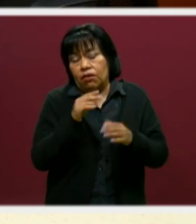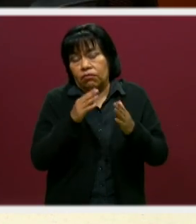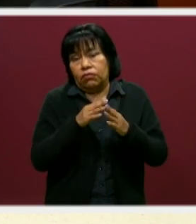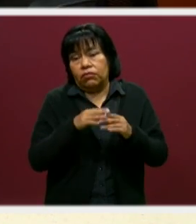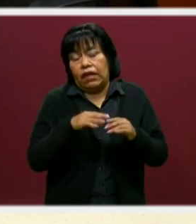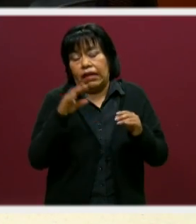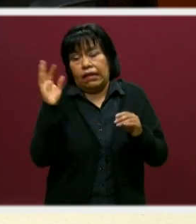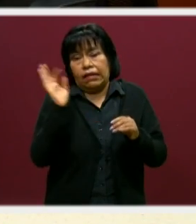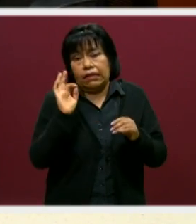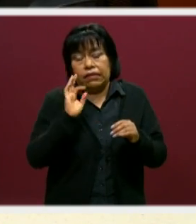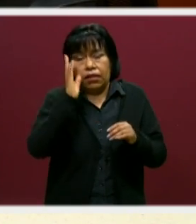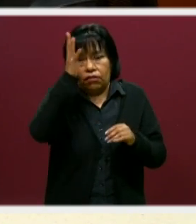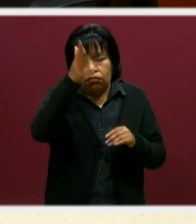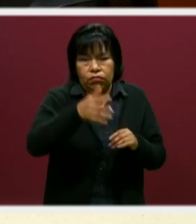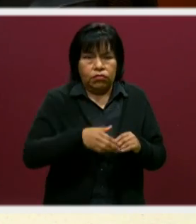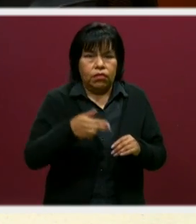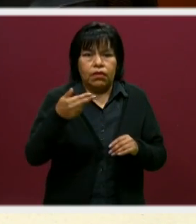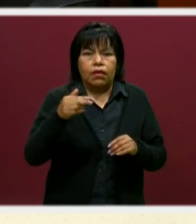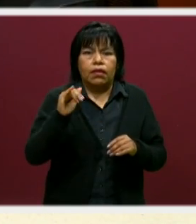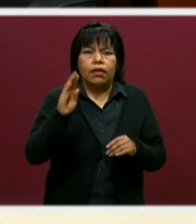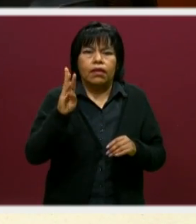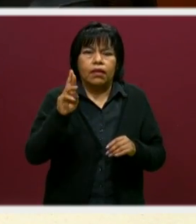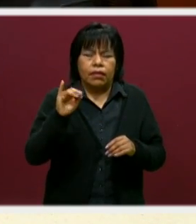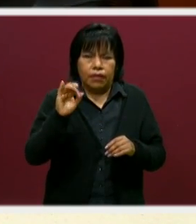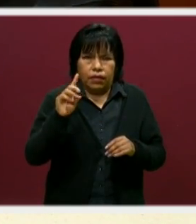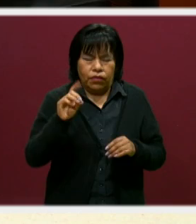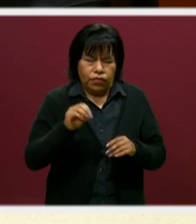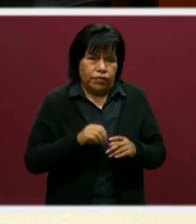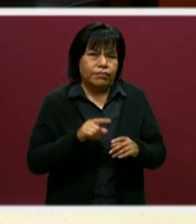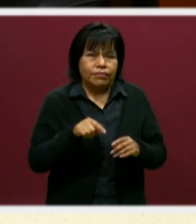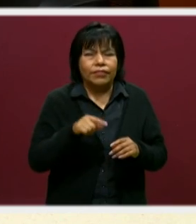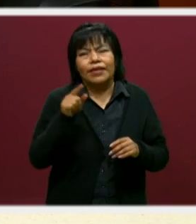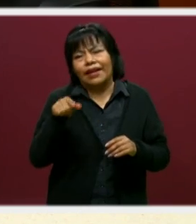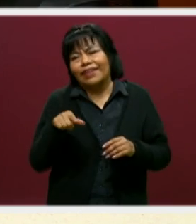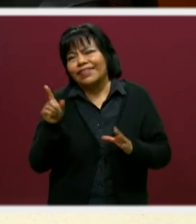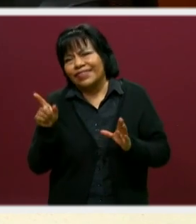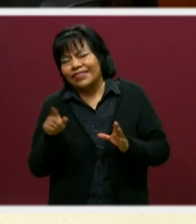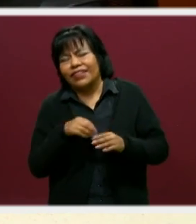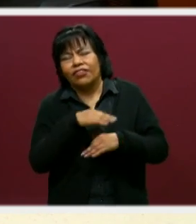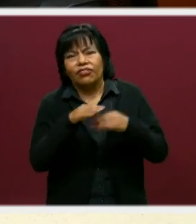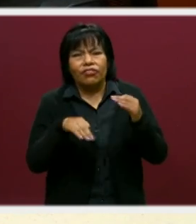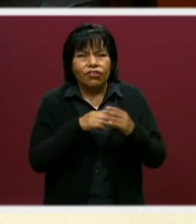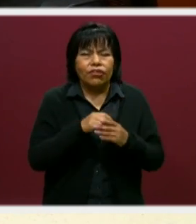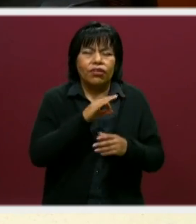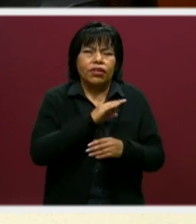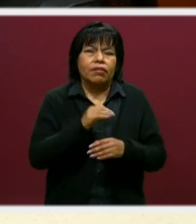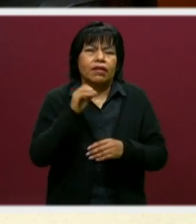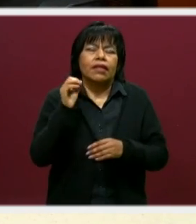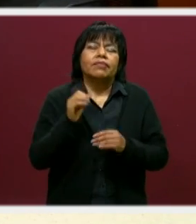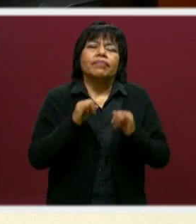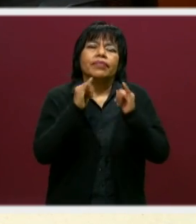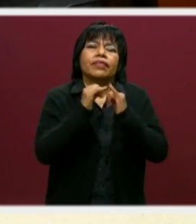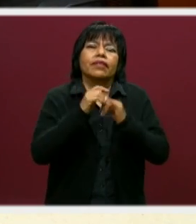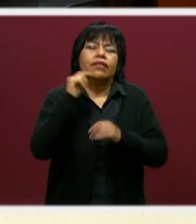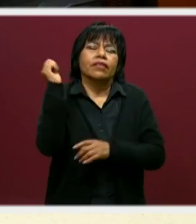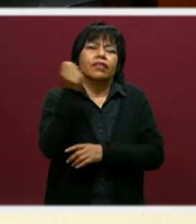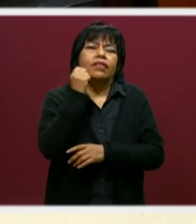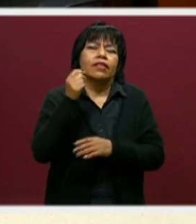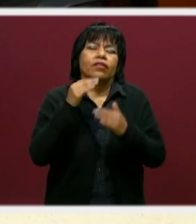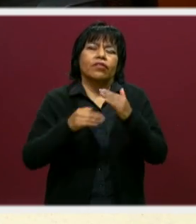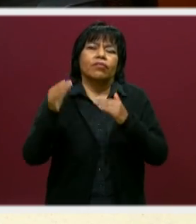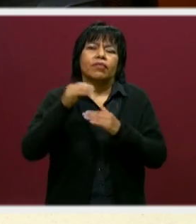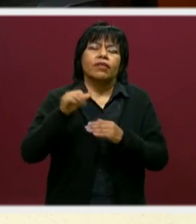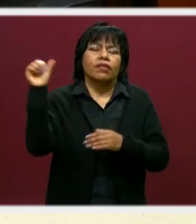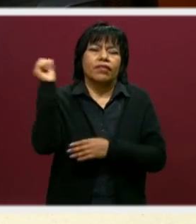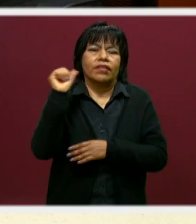mixto, escalonado. Híbrido. Híbrido. perfecto. Pues, ahí está la oferta educativa, académica del Instituto Tecnológico Superior de Atlisco. Les